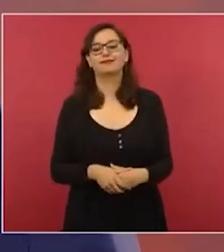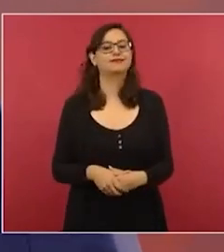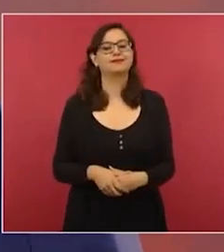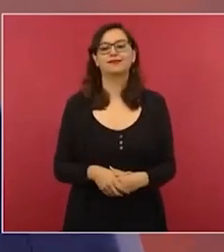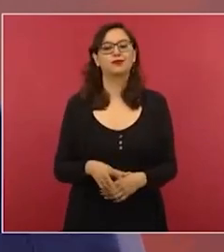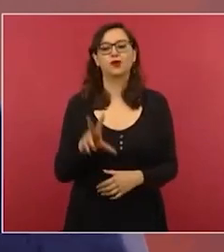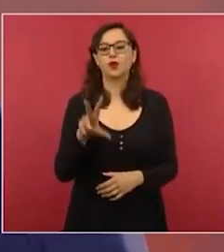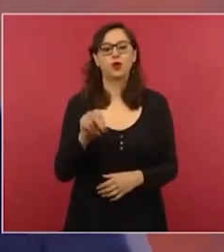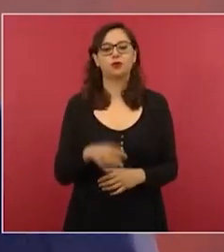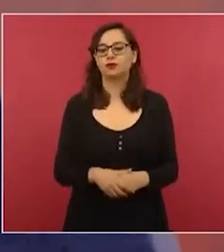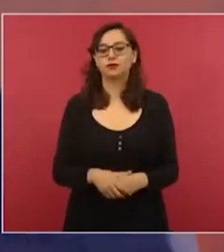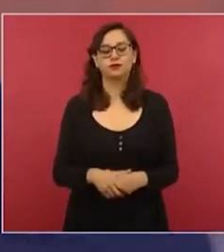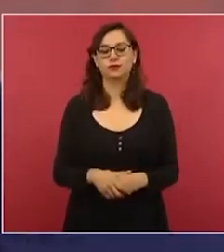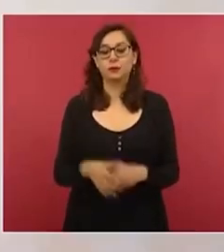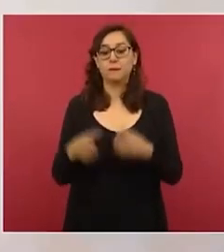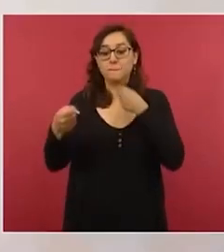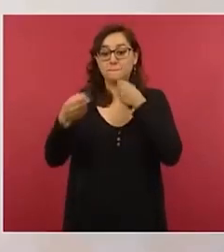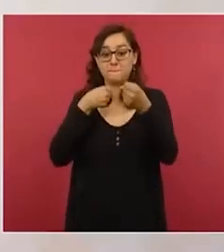también